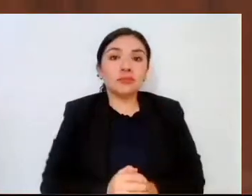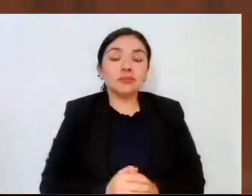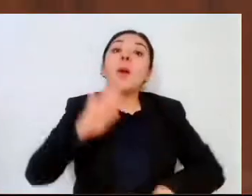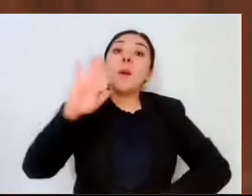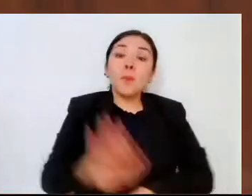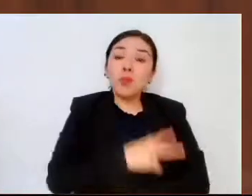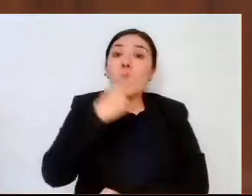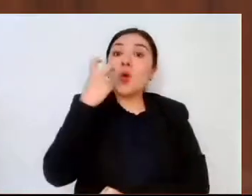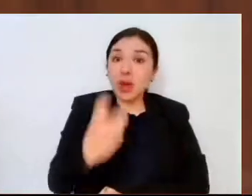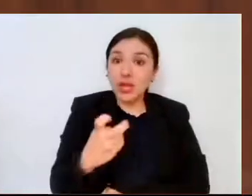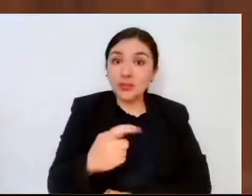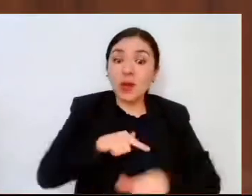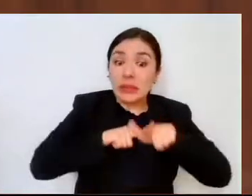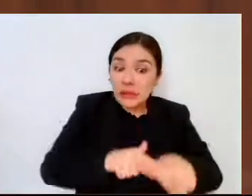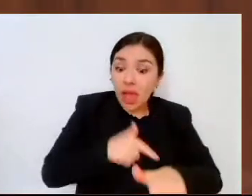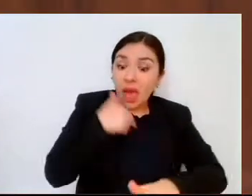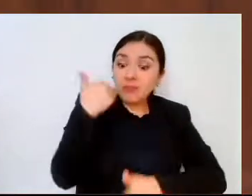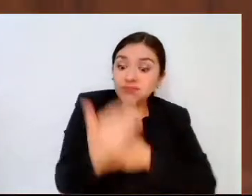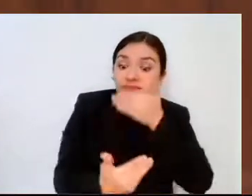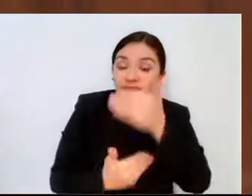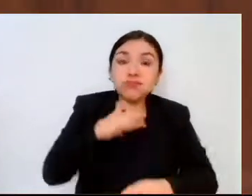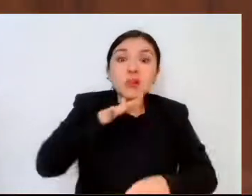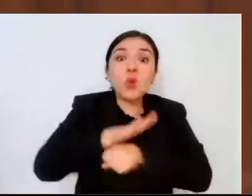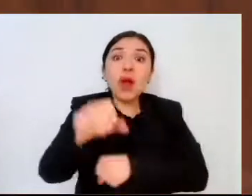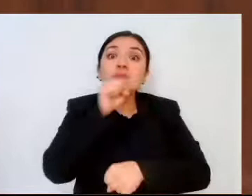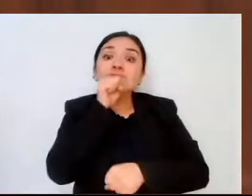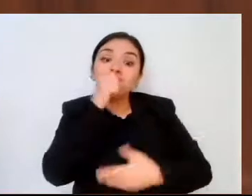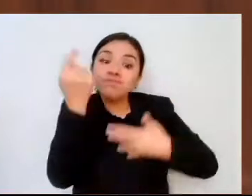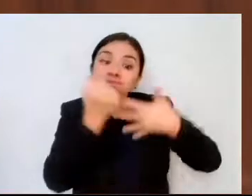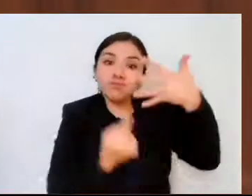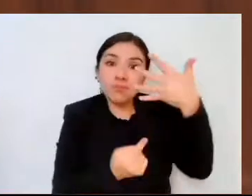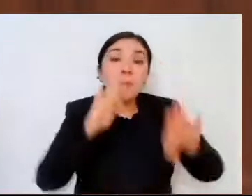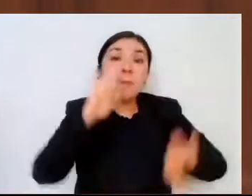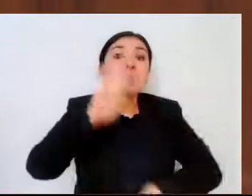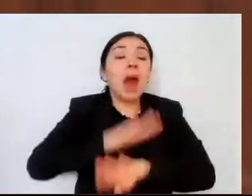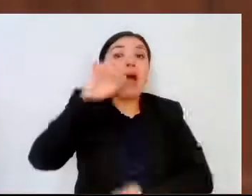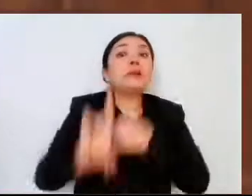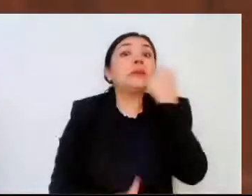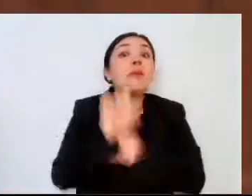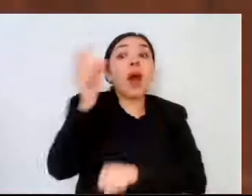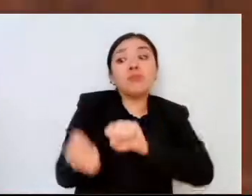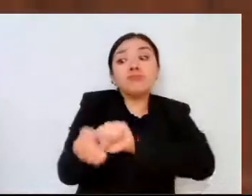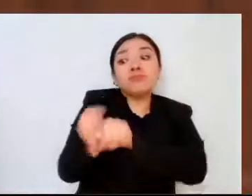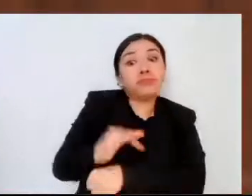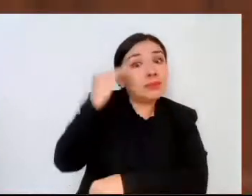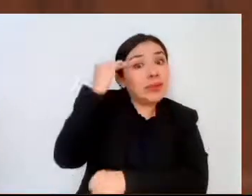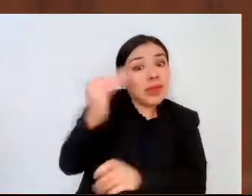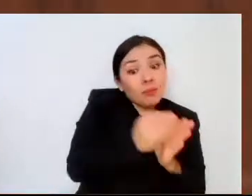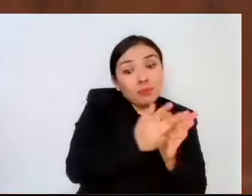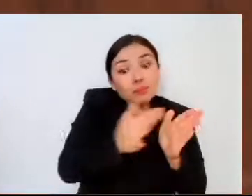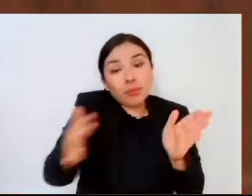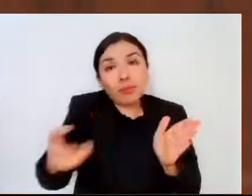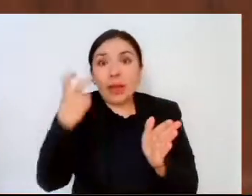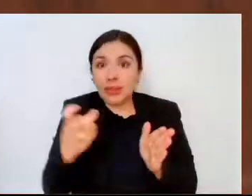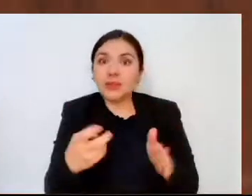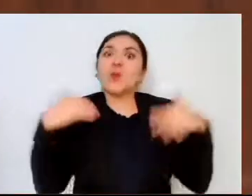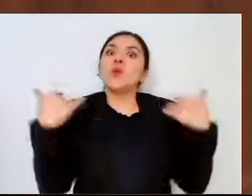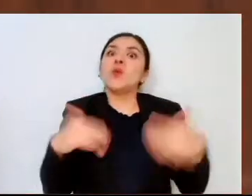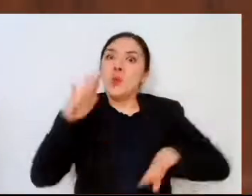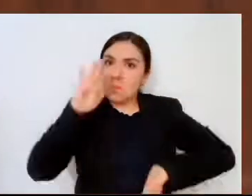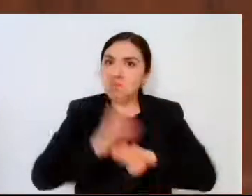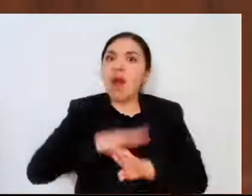avanzar en algún indicador, sobre todo en pandemia, representa un gran logro. Les